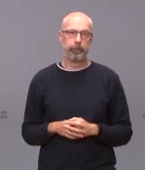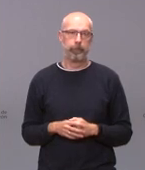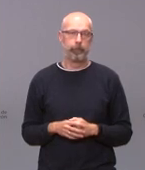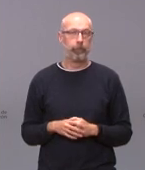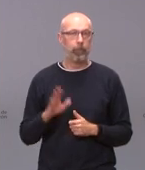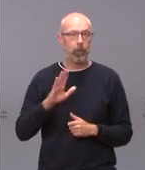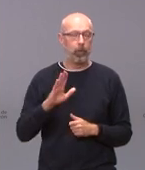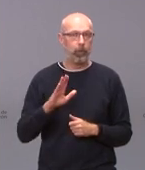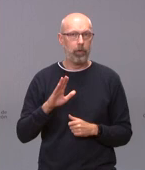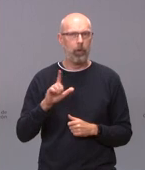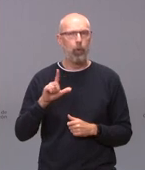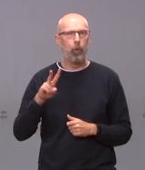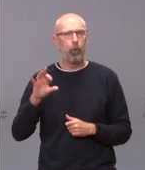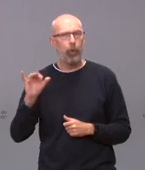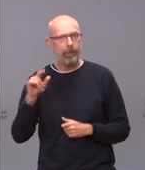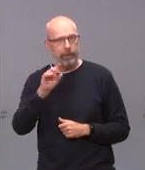Luis Falcón adelante